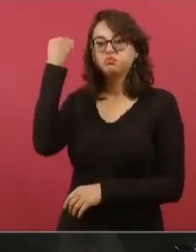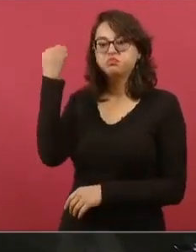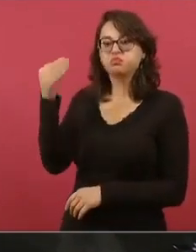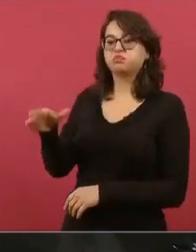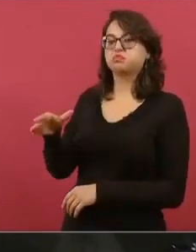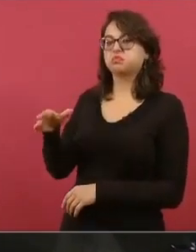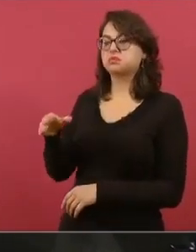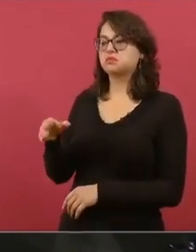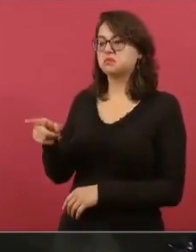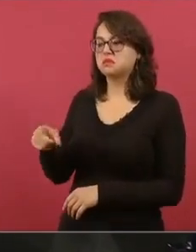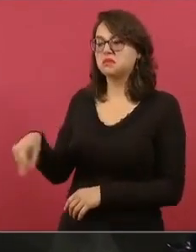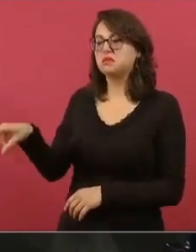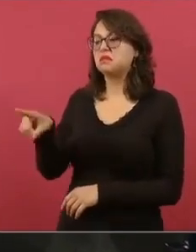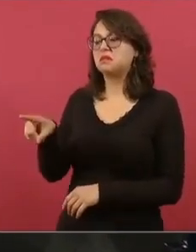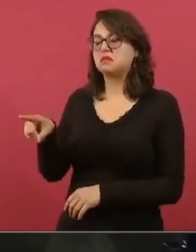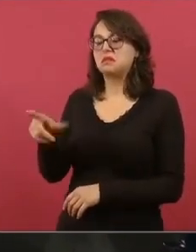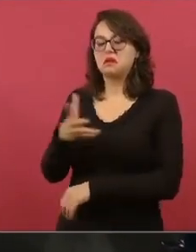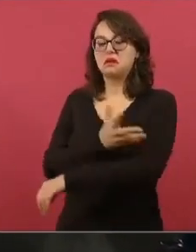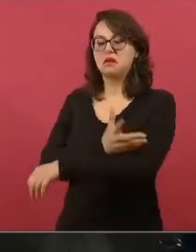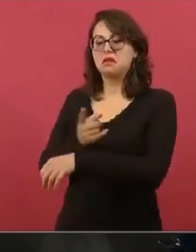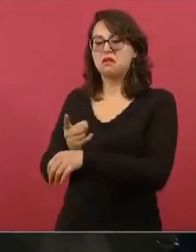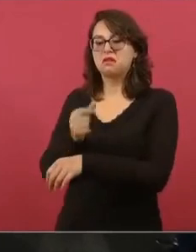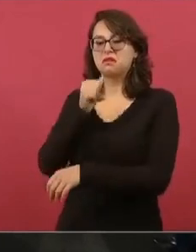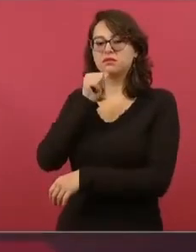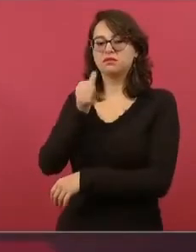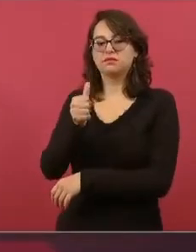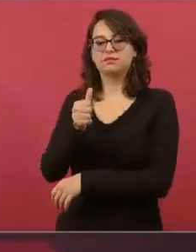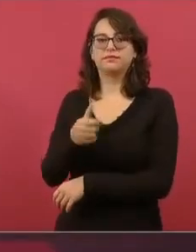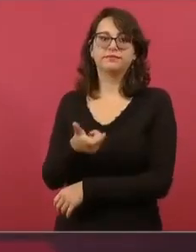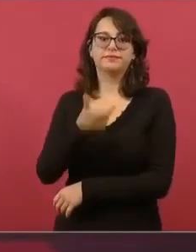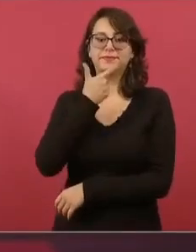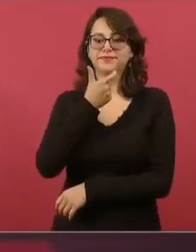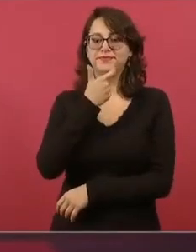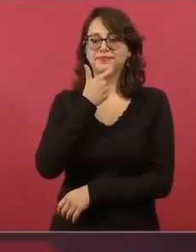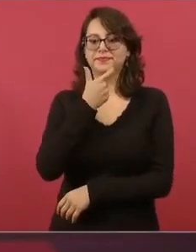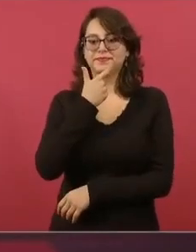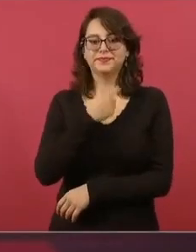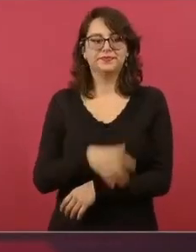es como el mundo al revés.